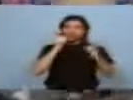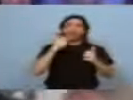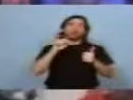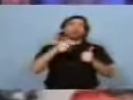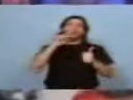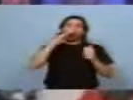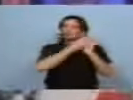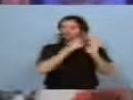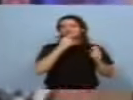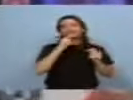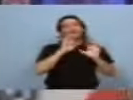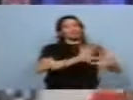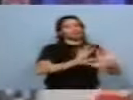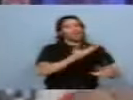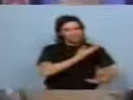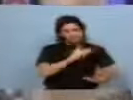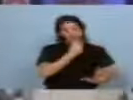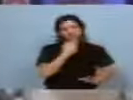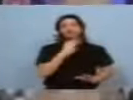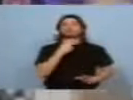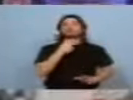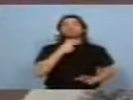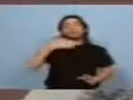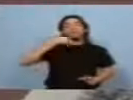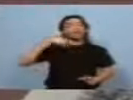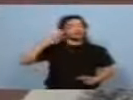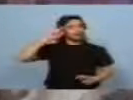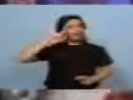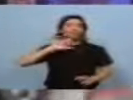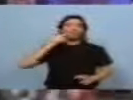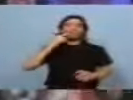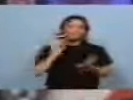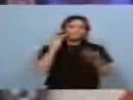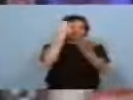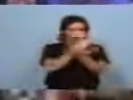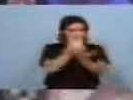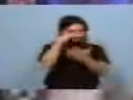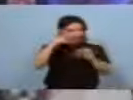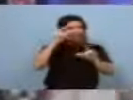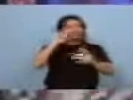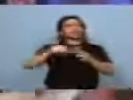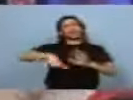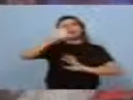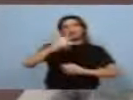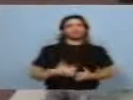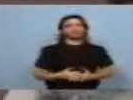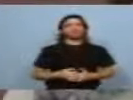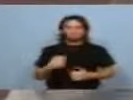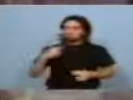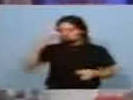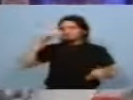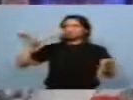Alfonsín, con algo hay que frenarla. Y yo lo que creo es que Mañeto tiene que hacer lo que hizo Berlusconi, presentarse a las elecciones y ganarle. Yo